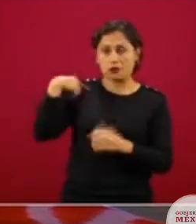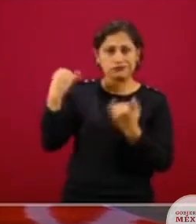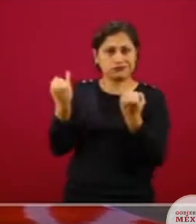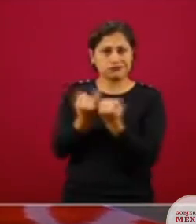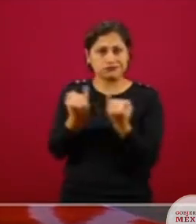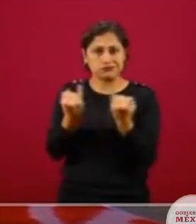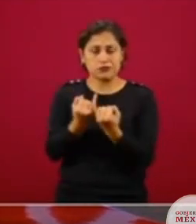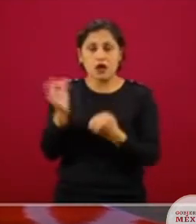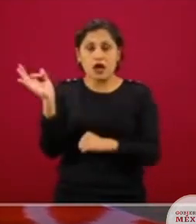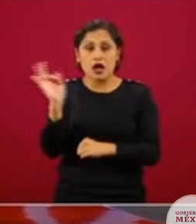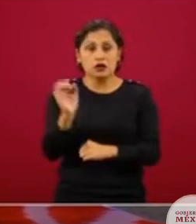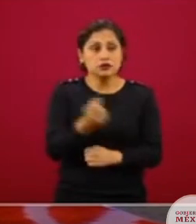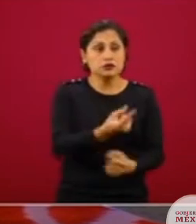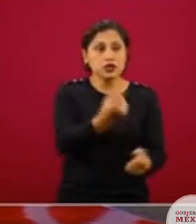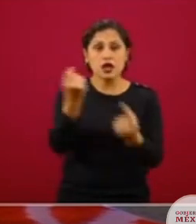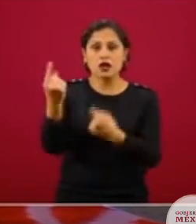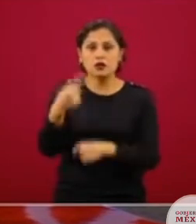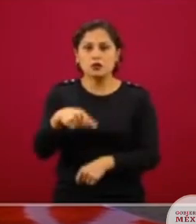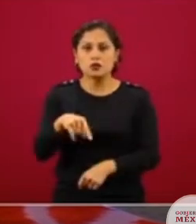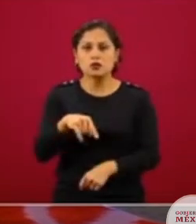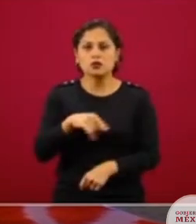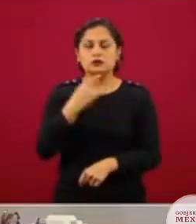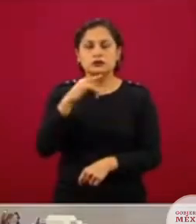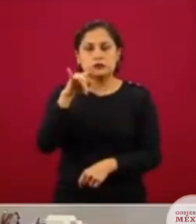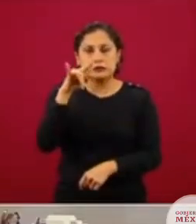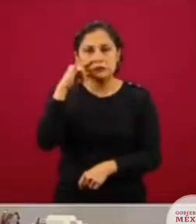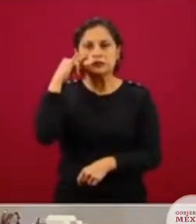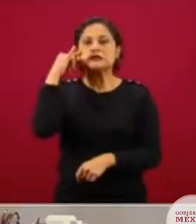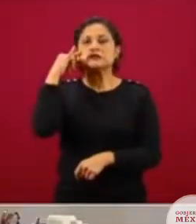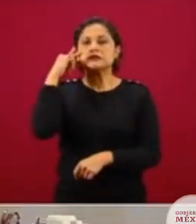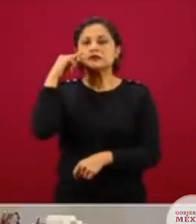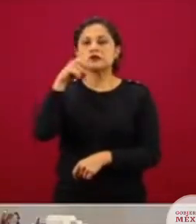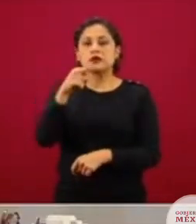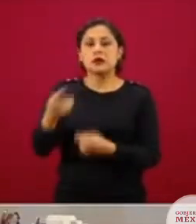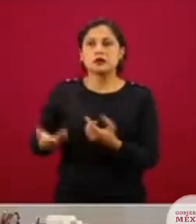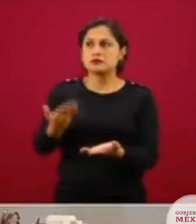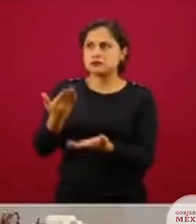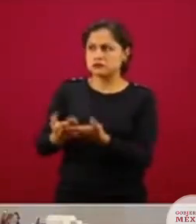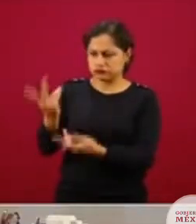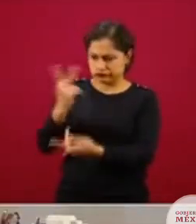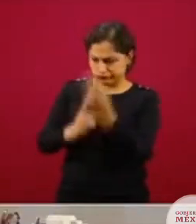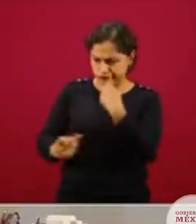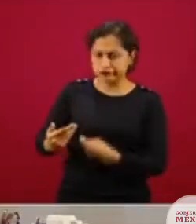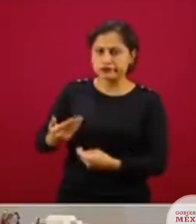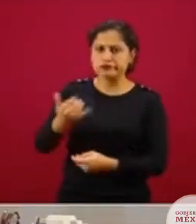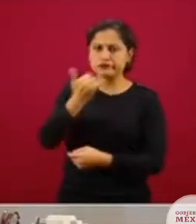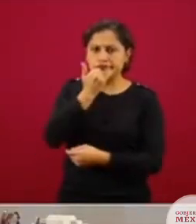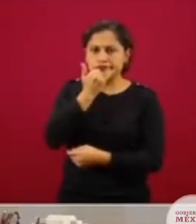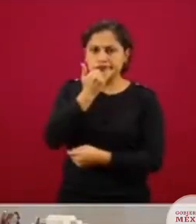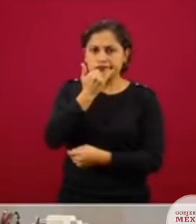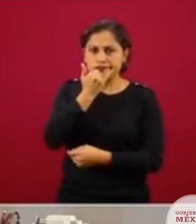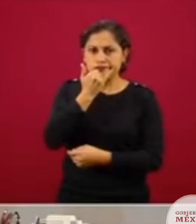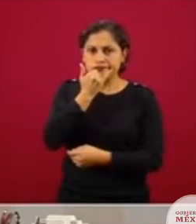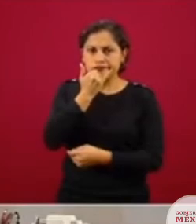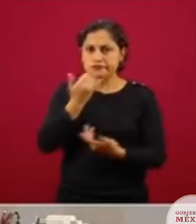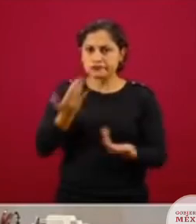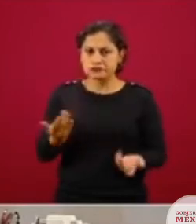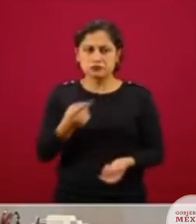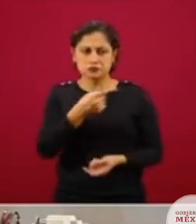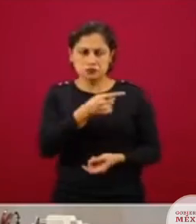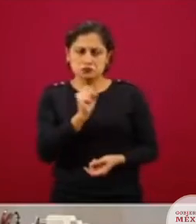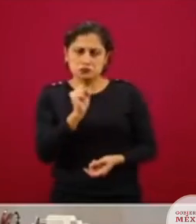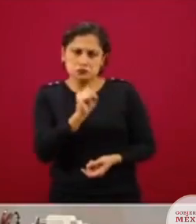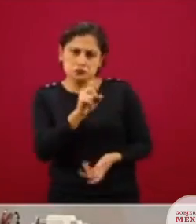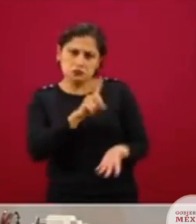se siente ofendido y pide una disculpa, ese alguien tiene derecho a que se le dé una disculpa